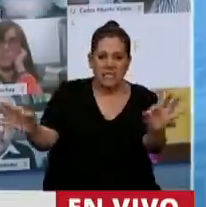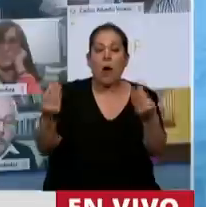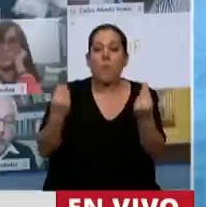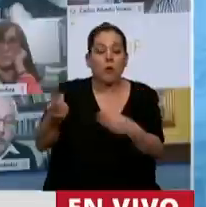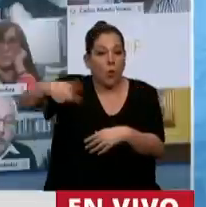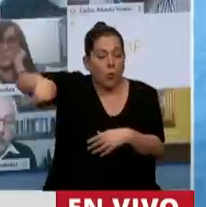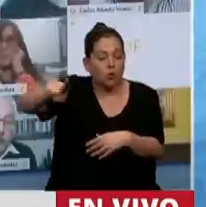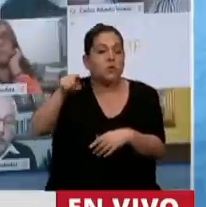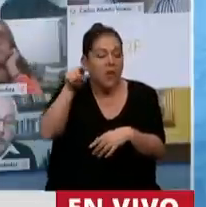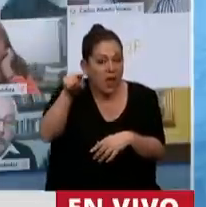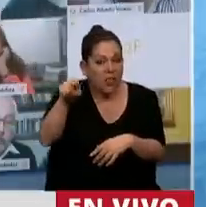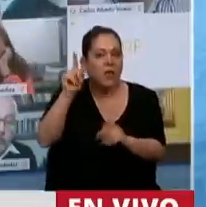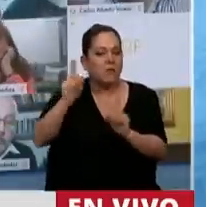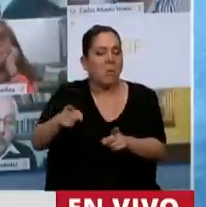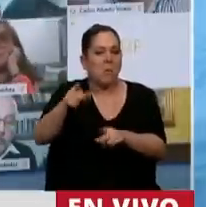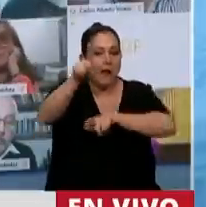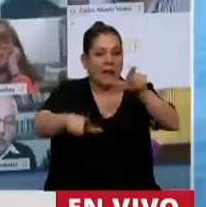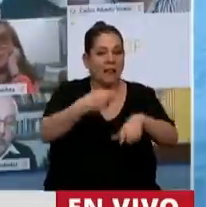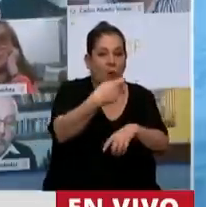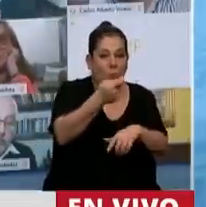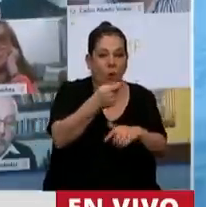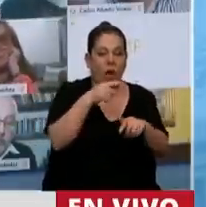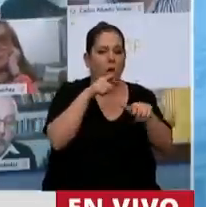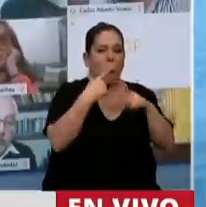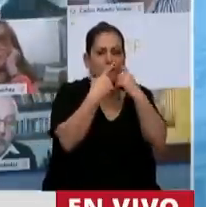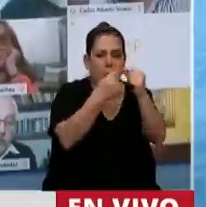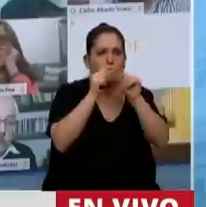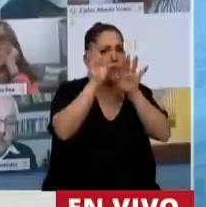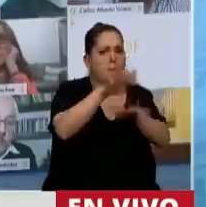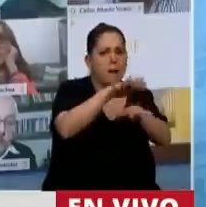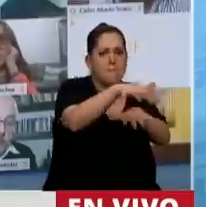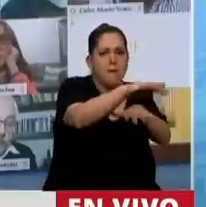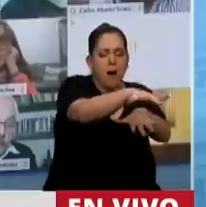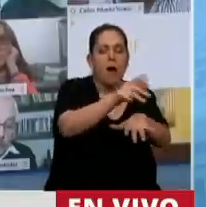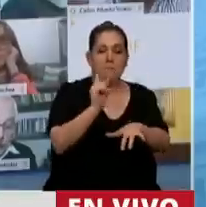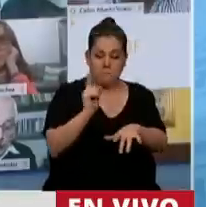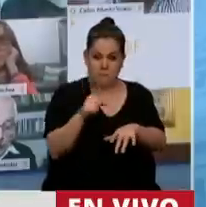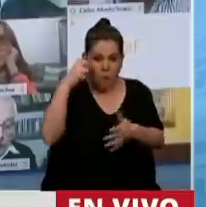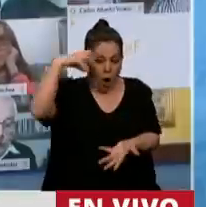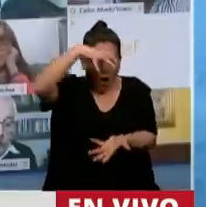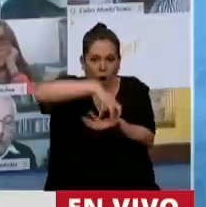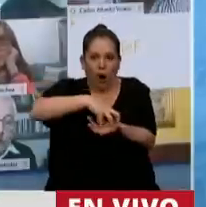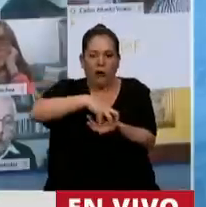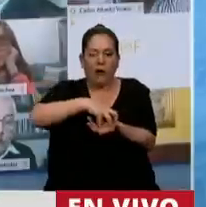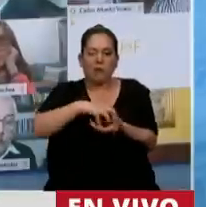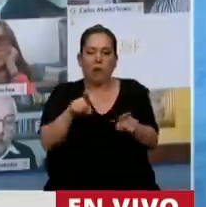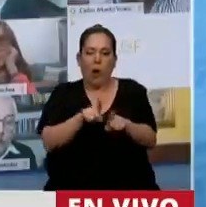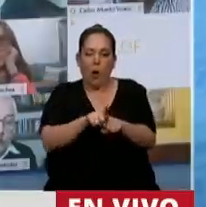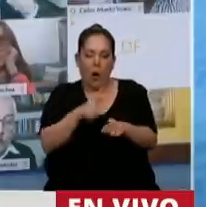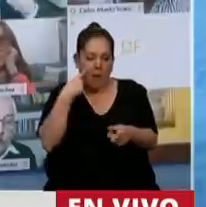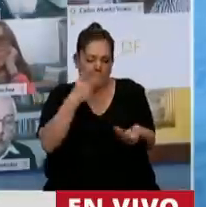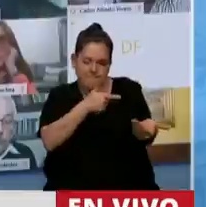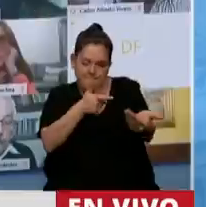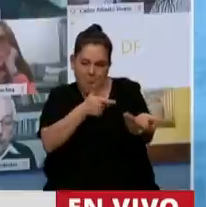cuando salieron a protestar desde acá, desde el lado de adentro de las vallas, practicaban tiro al blanco